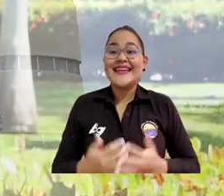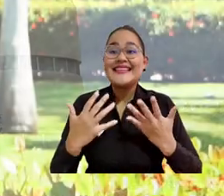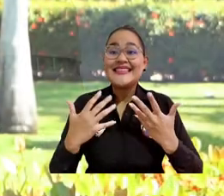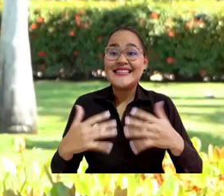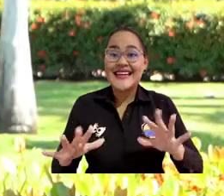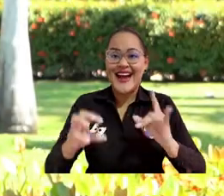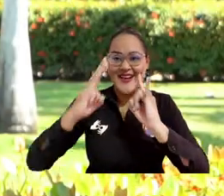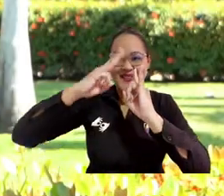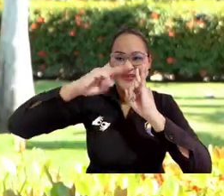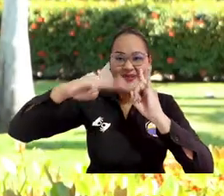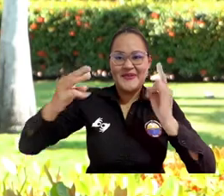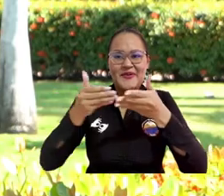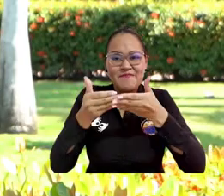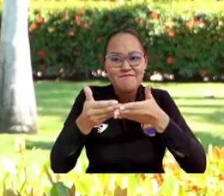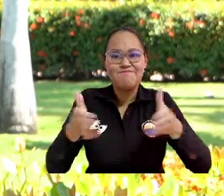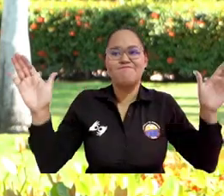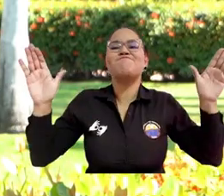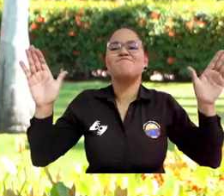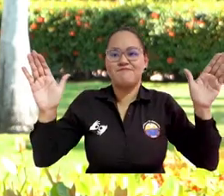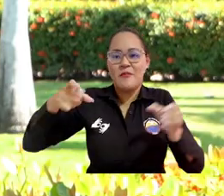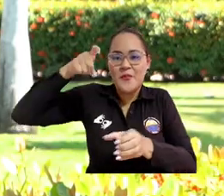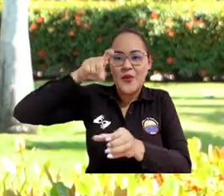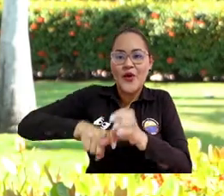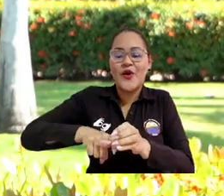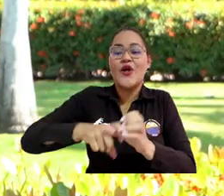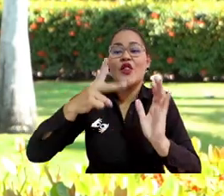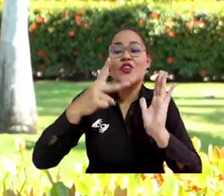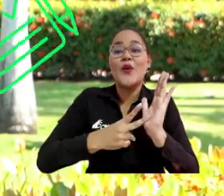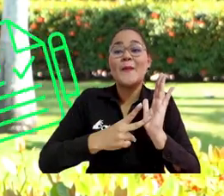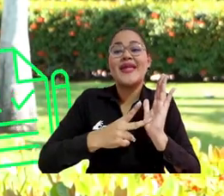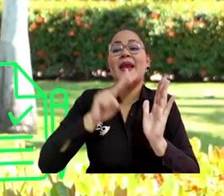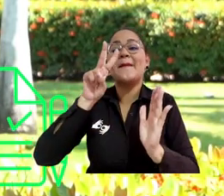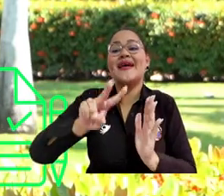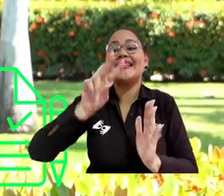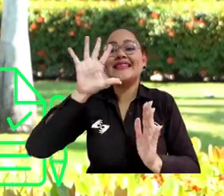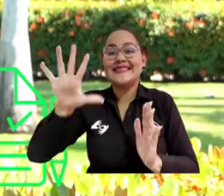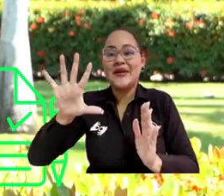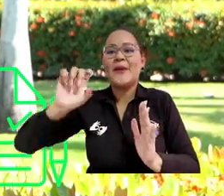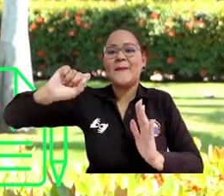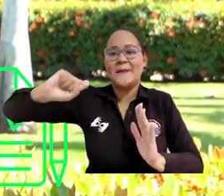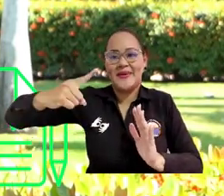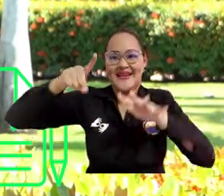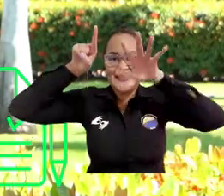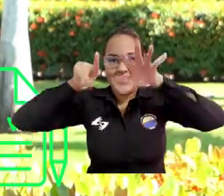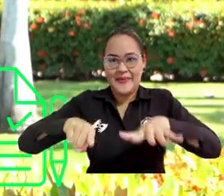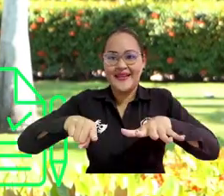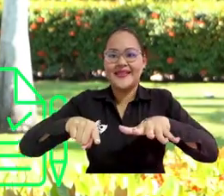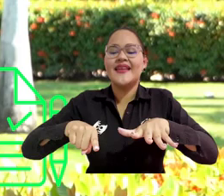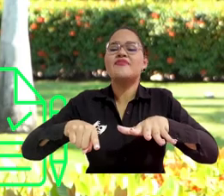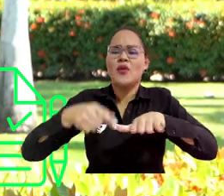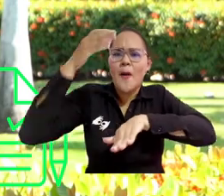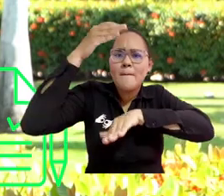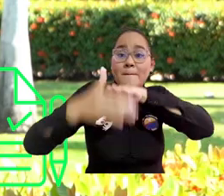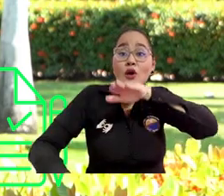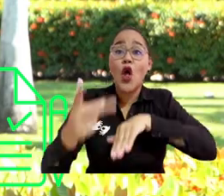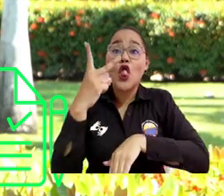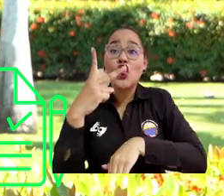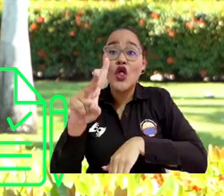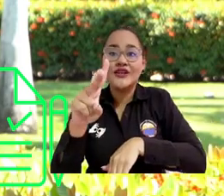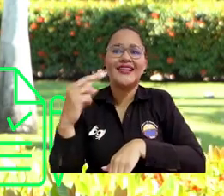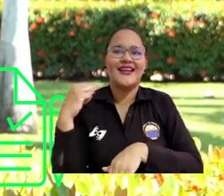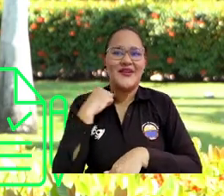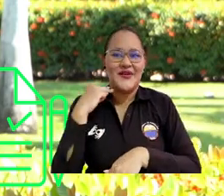La Universidad Magdalena ya abrió inscripciones para el periodo 2025-1, el cual va hasta el día 12 de noviembre, donde los